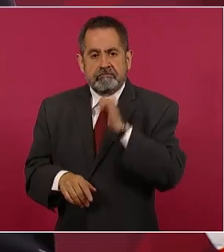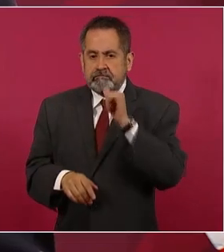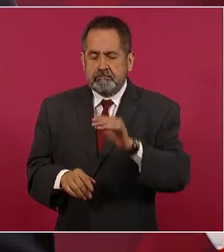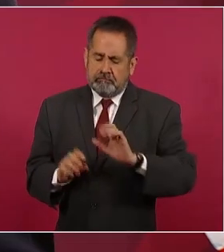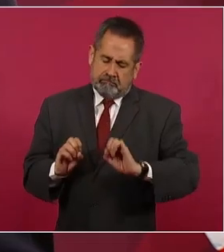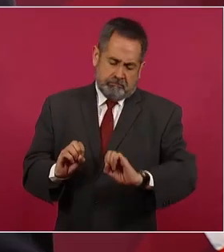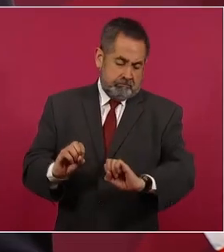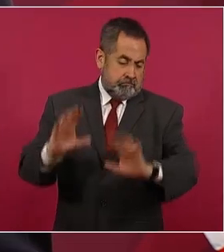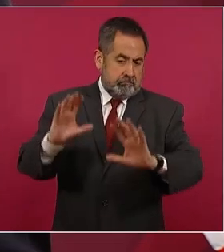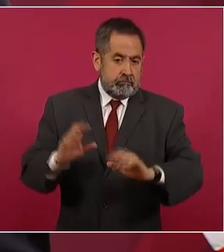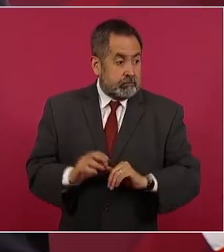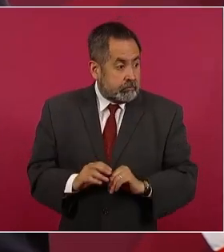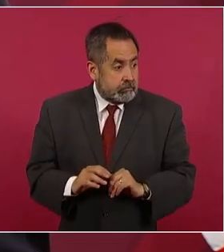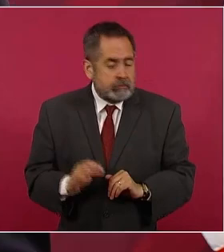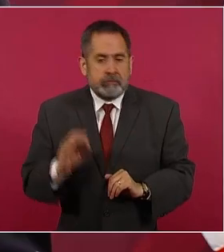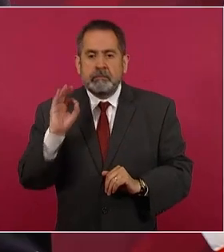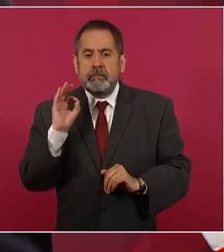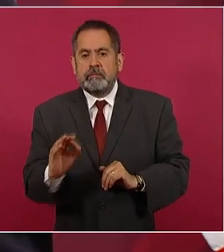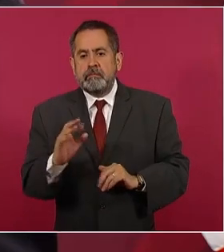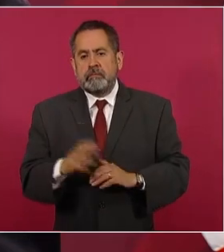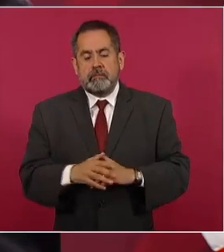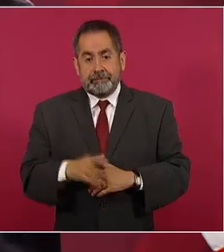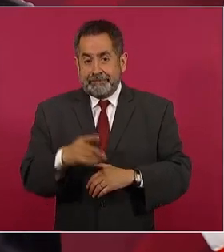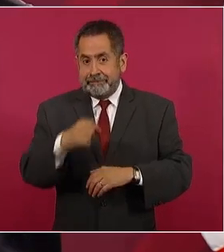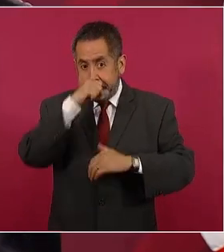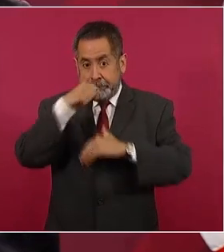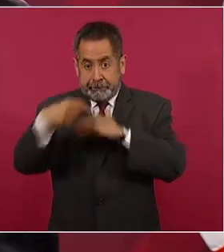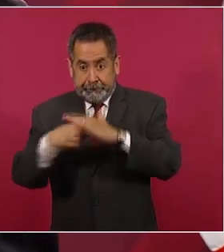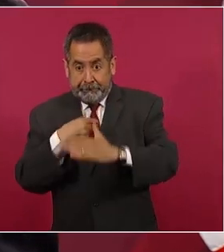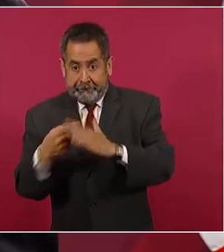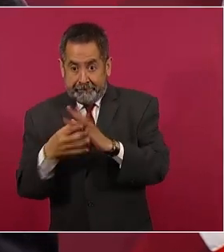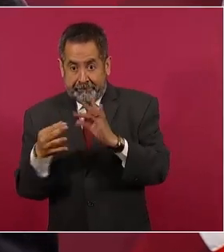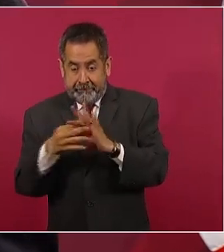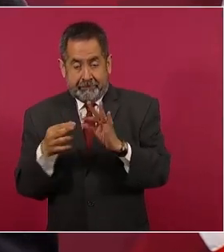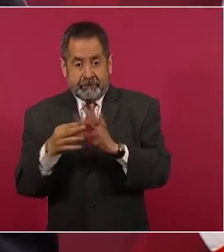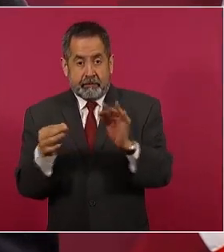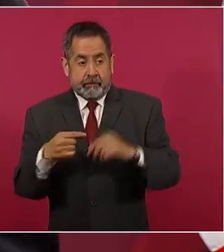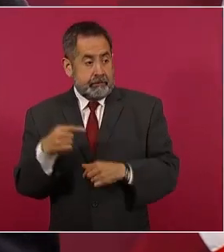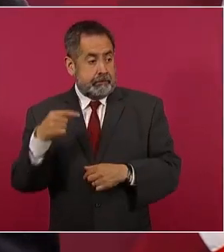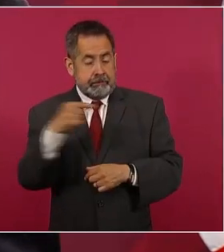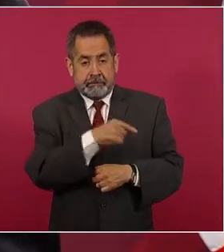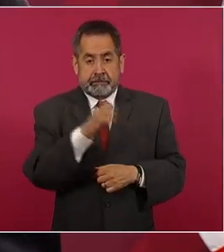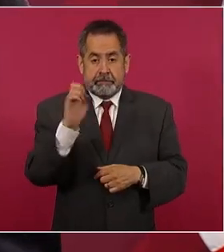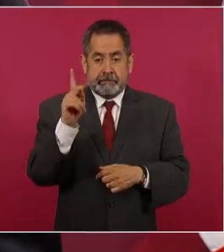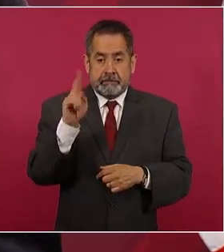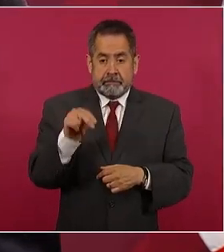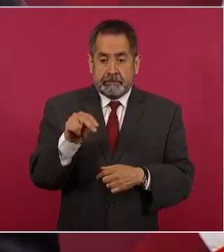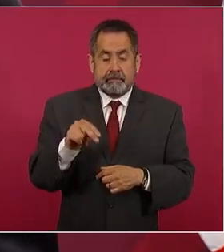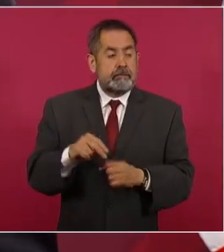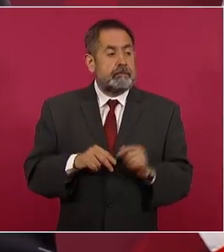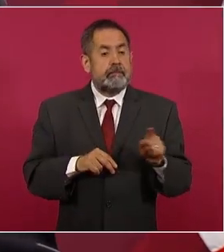Tengo información de que los